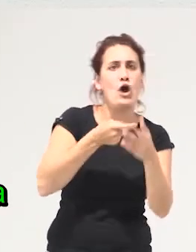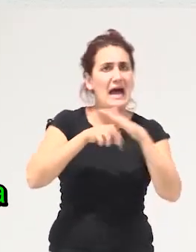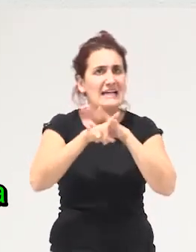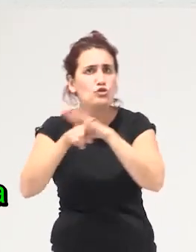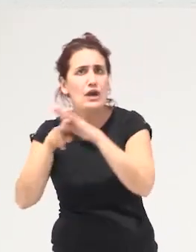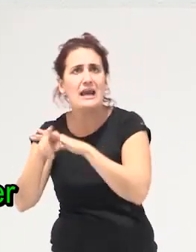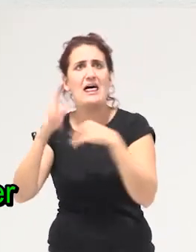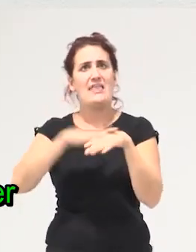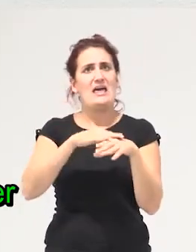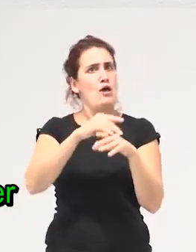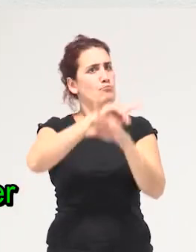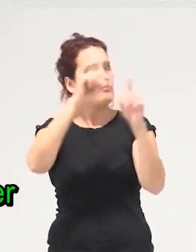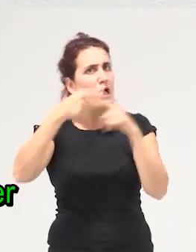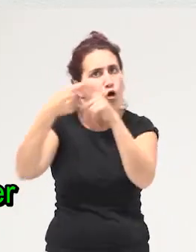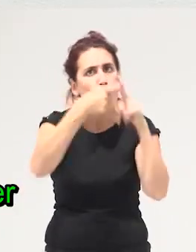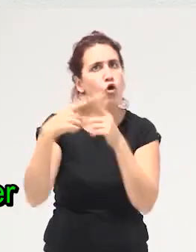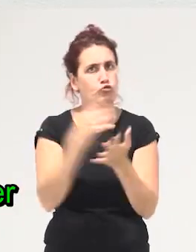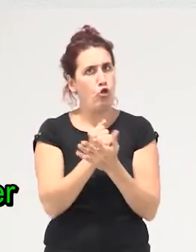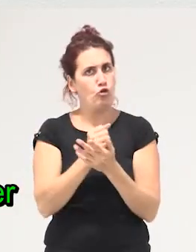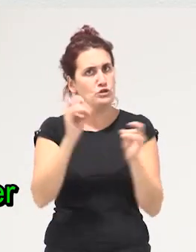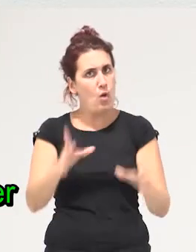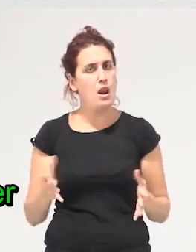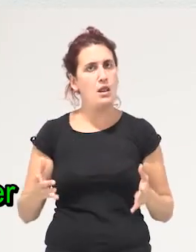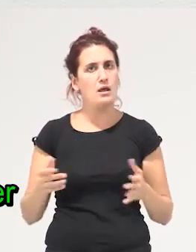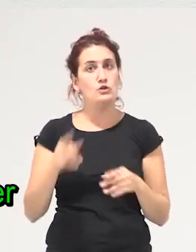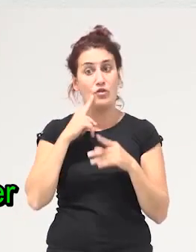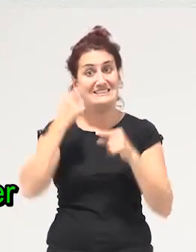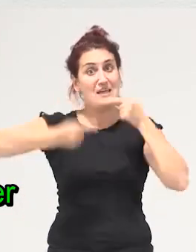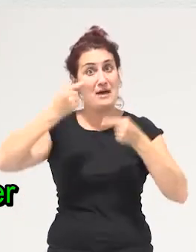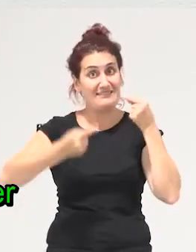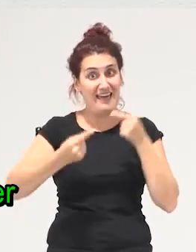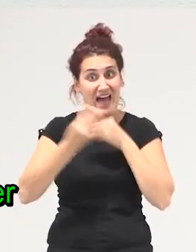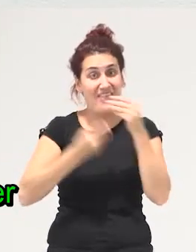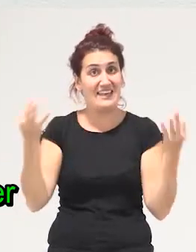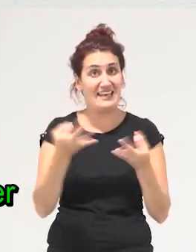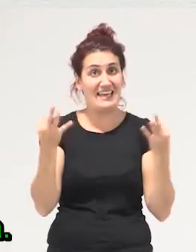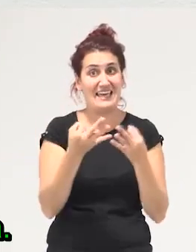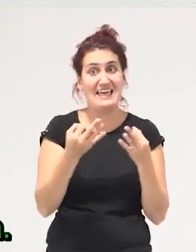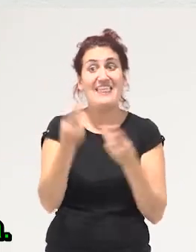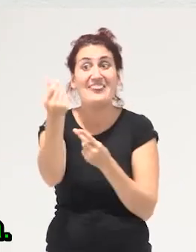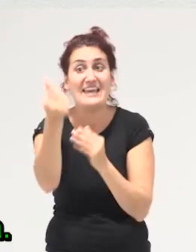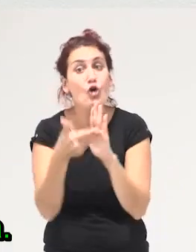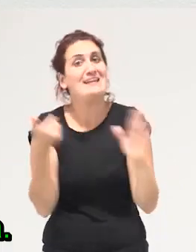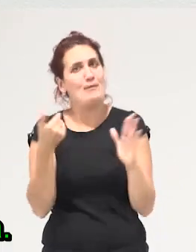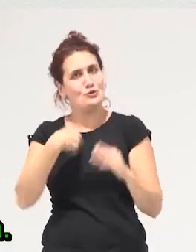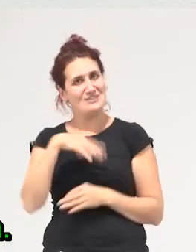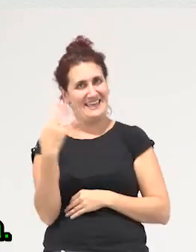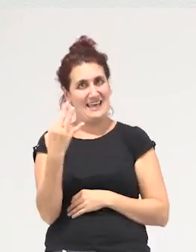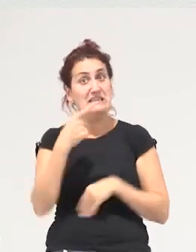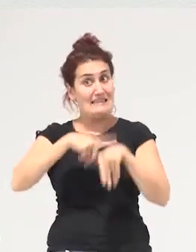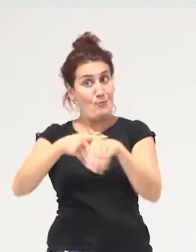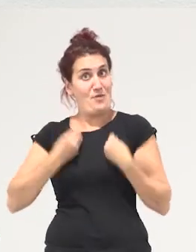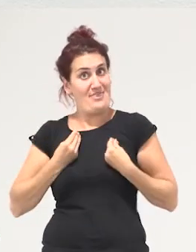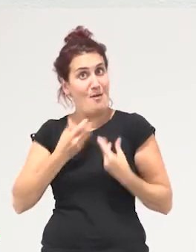colectiva entonces el debate está en qué hacer con lo que le quitemos al capital incluso si le quitamos tiempo de vida